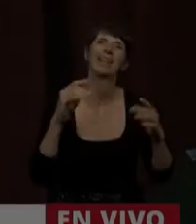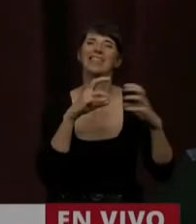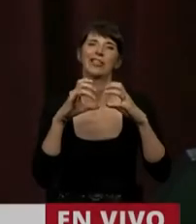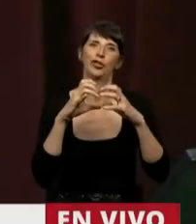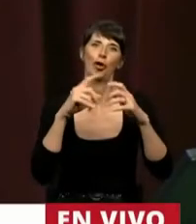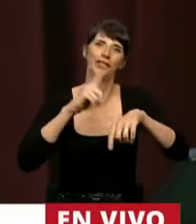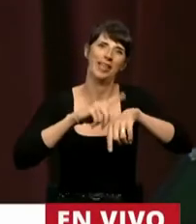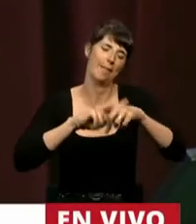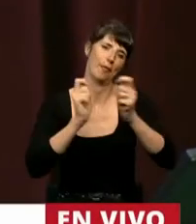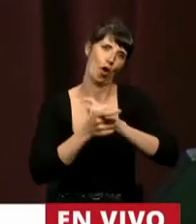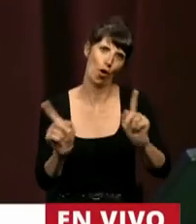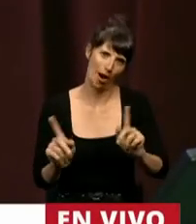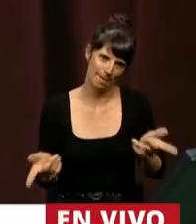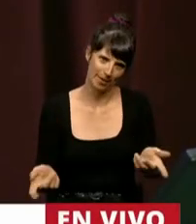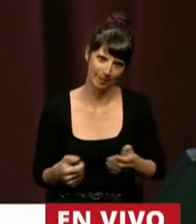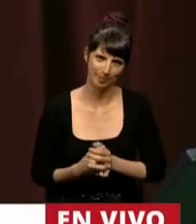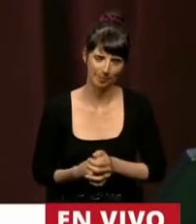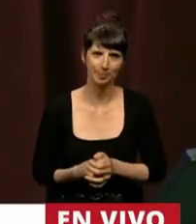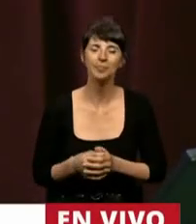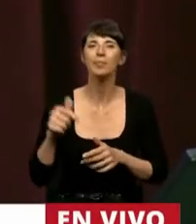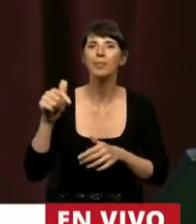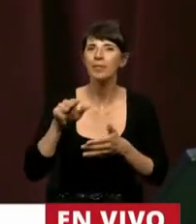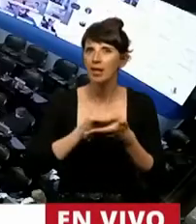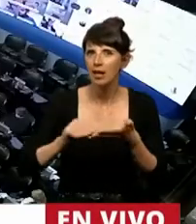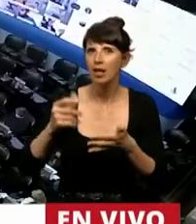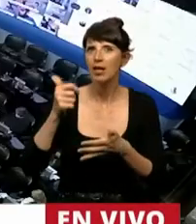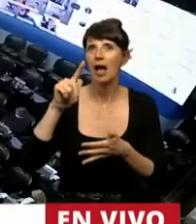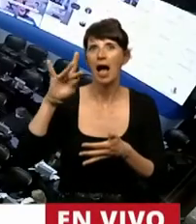Tiene la palabra el diputado Juan Carlos Alderete.